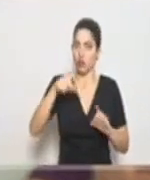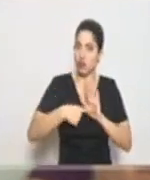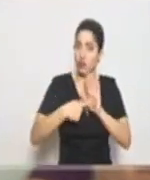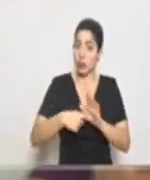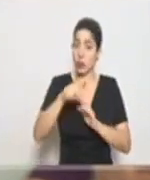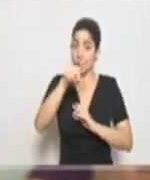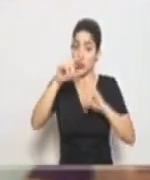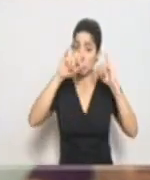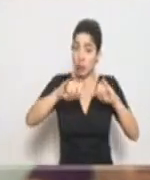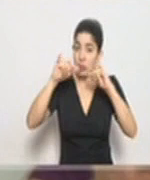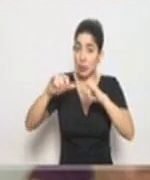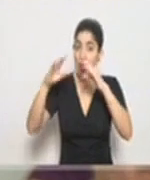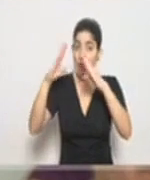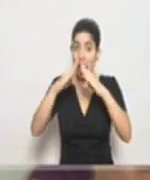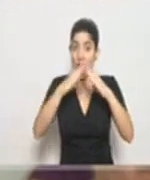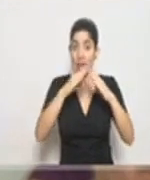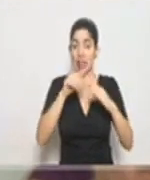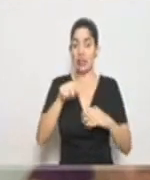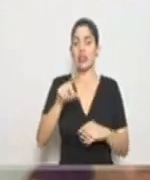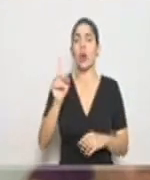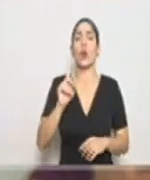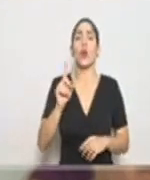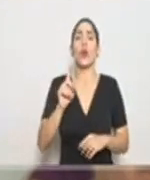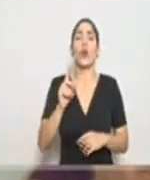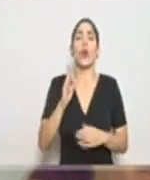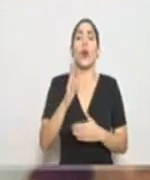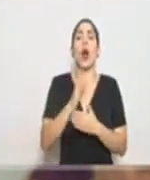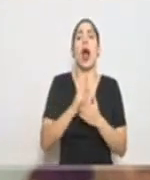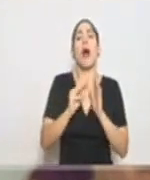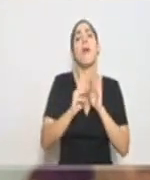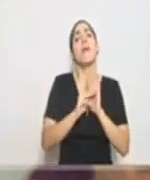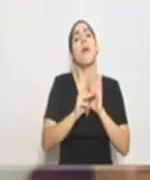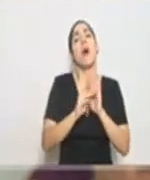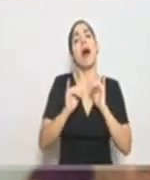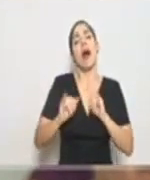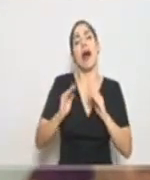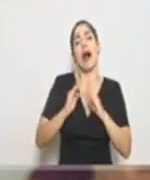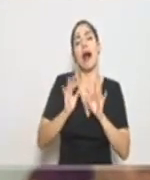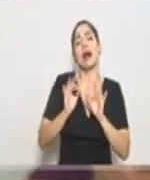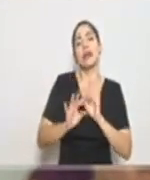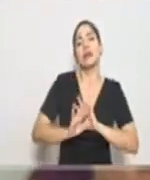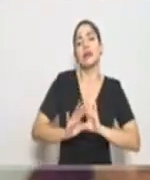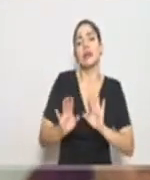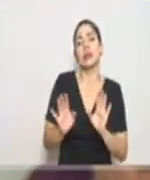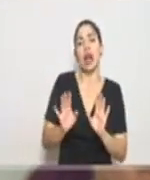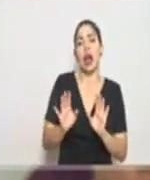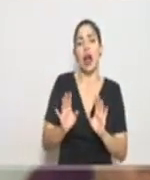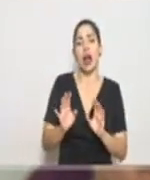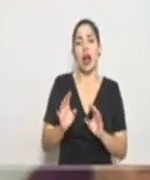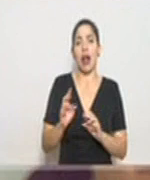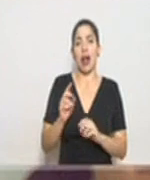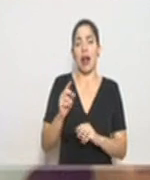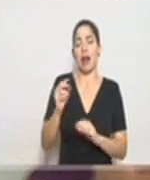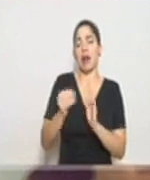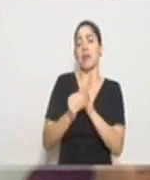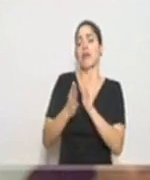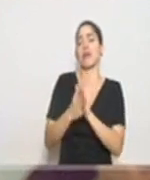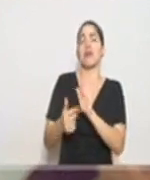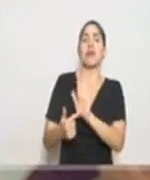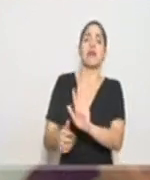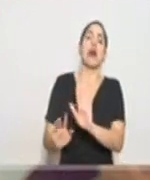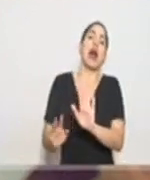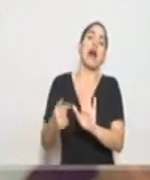quedarse en casa no es algo que está solamente de moda y que lo ponemos como posteado para